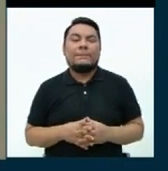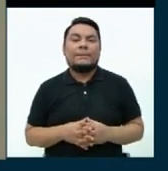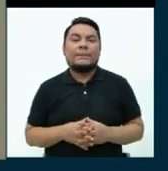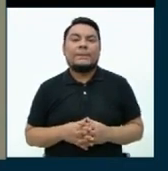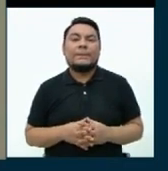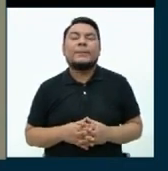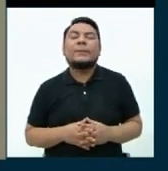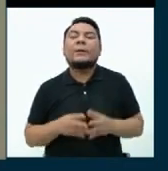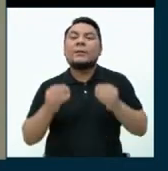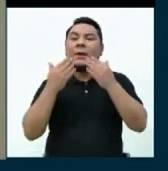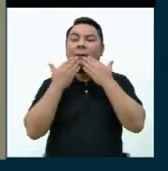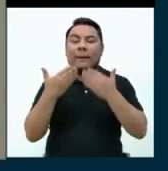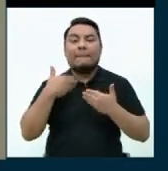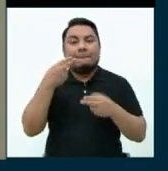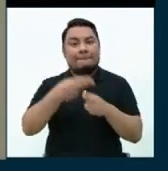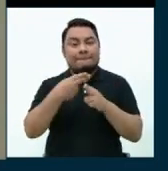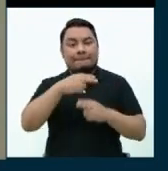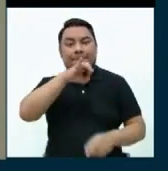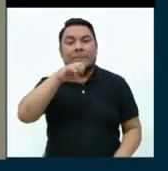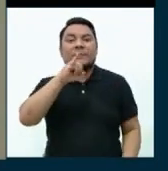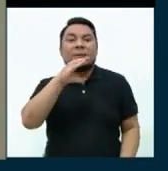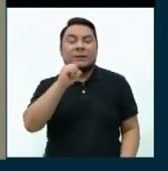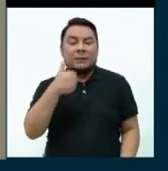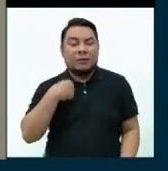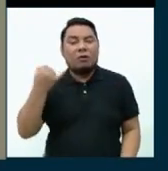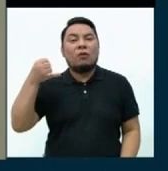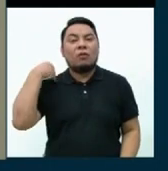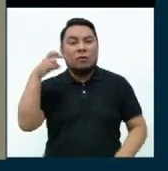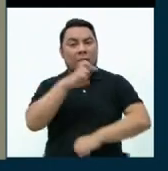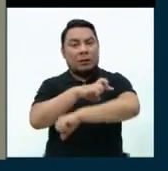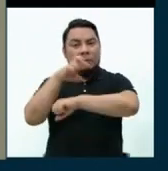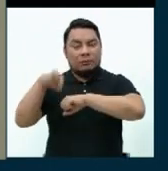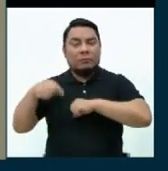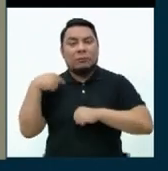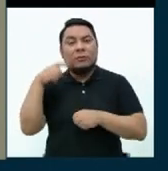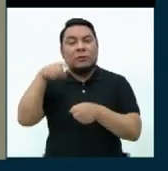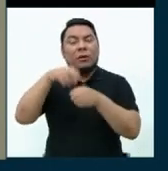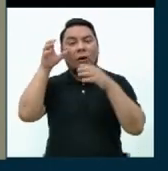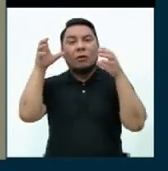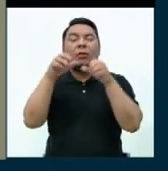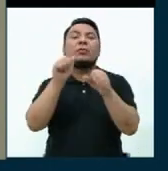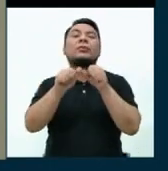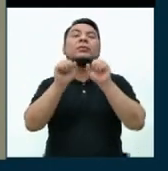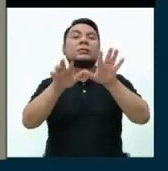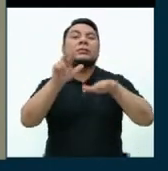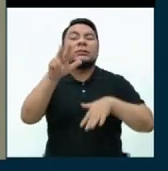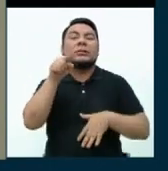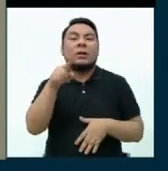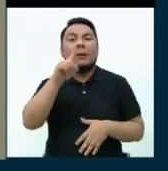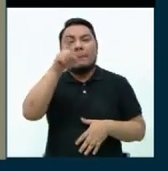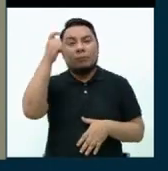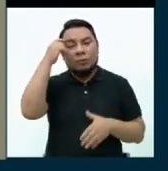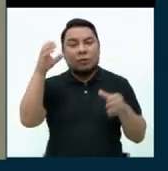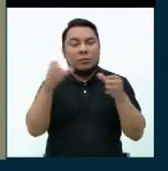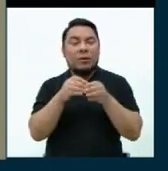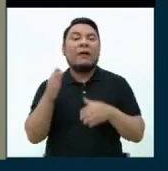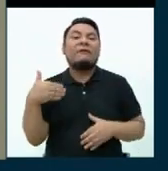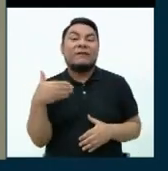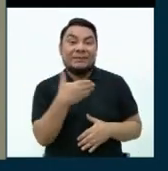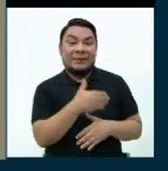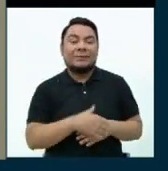Muchas gracias. Mi nombre es Jessica García, una joven profesional, candidata a Congreso con el número 13 por el Partido Político FRIPAC.